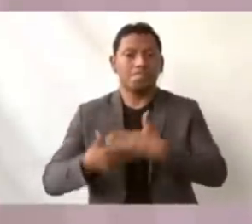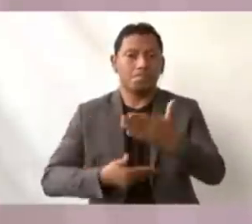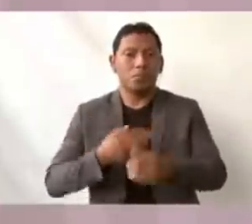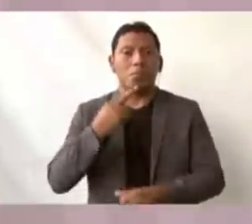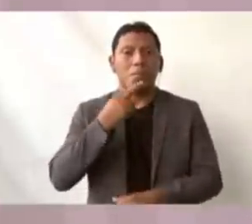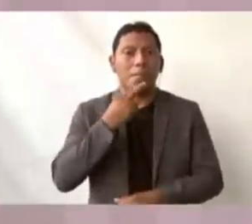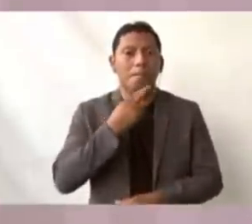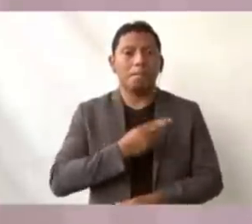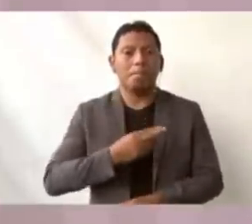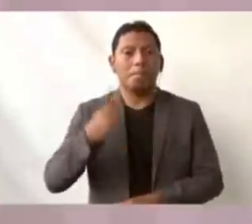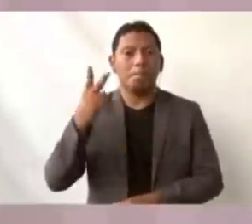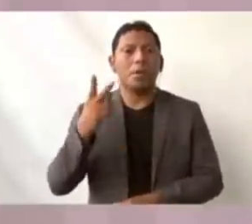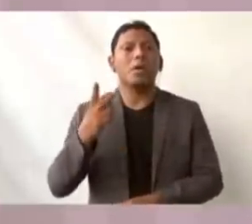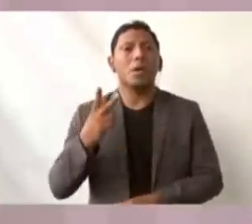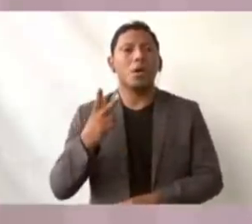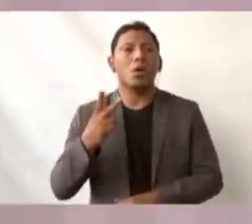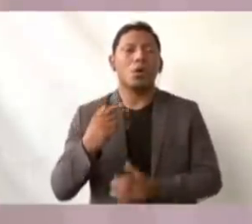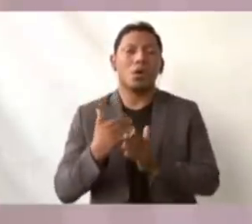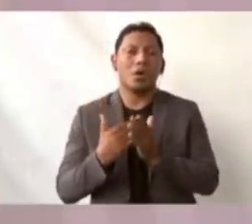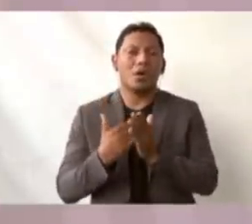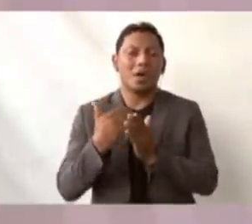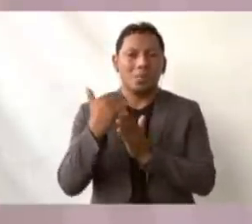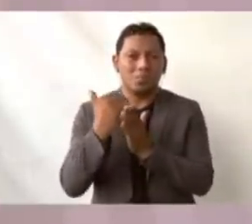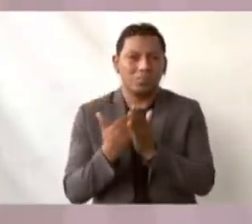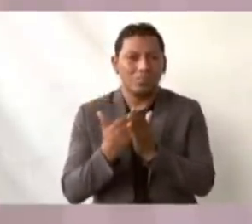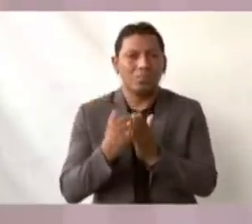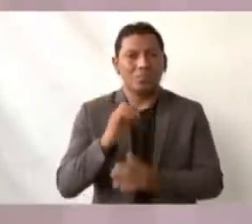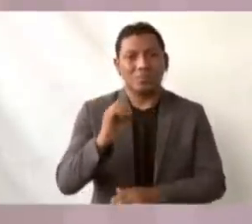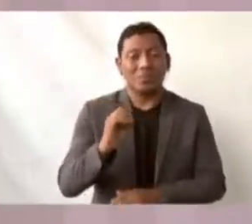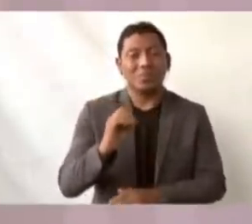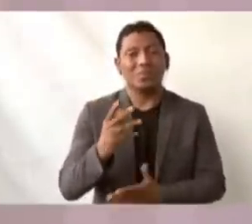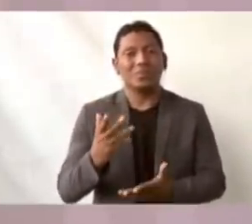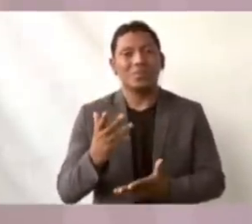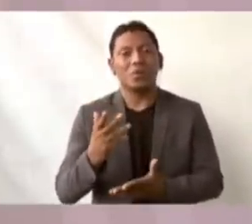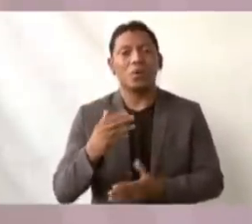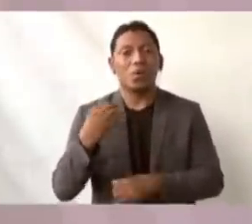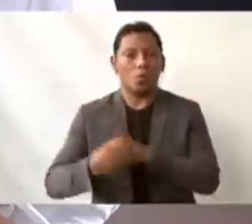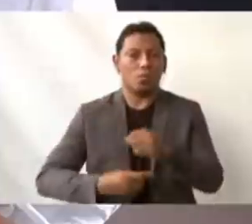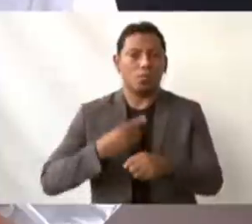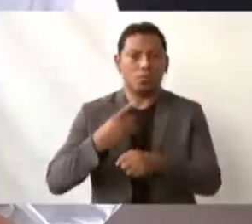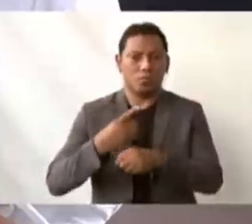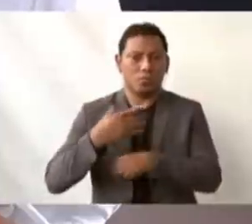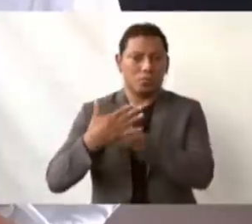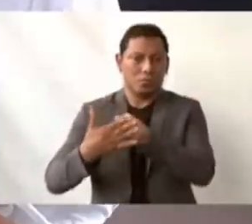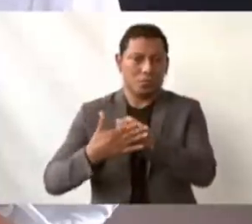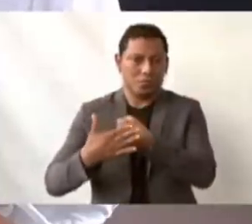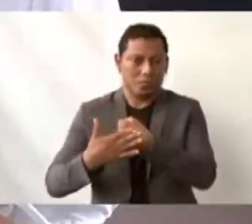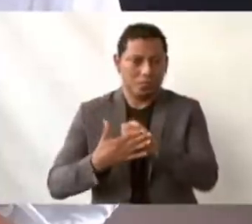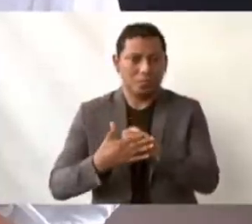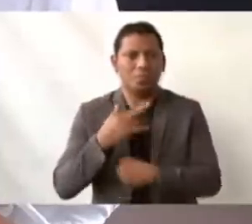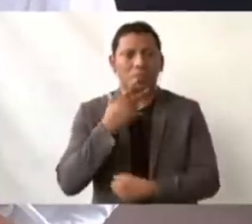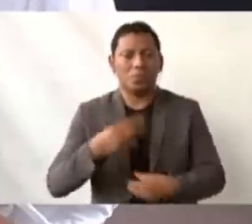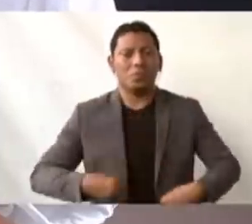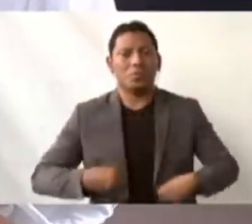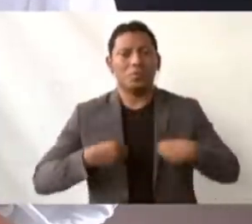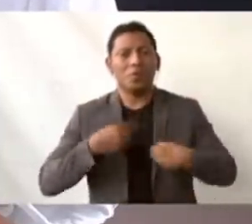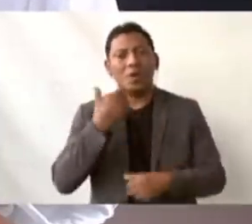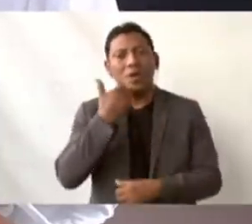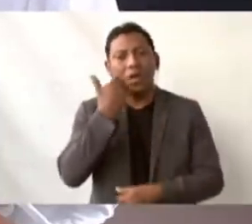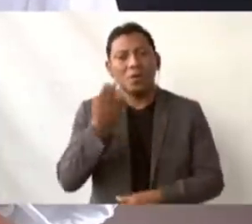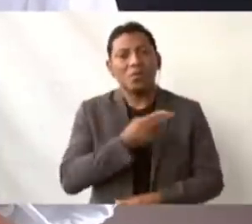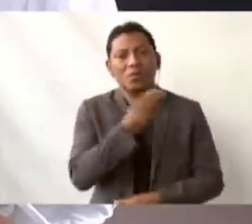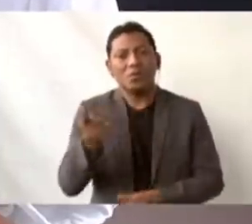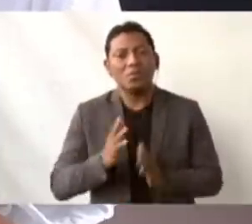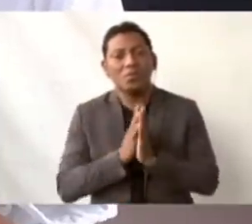una economía cero ofrece oportunidades y es lo mejor que nos ofrece en nuestras vidas. Quiero que ustedes se